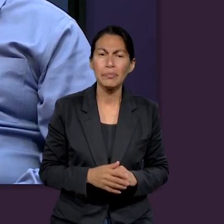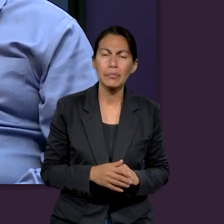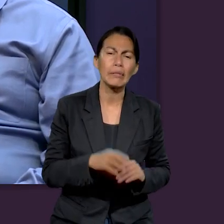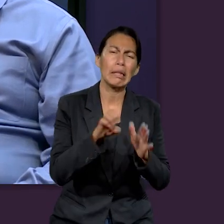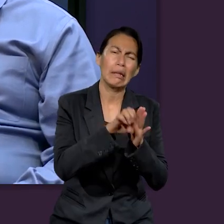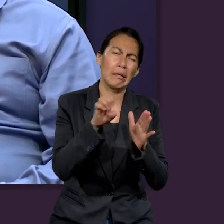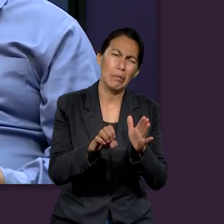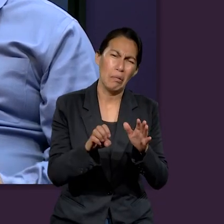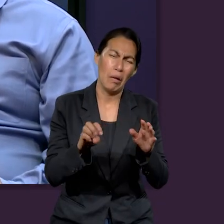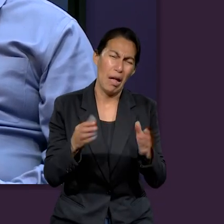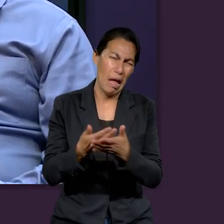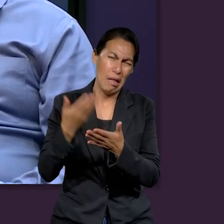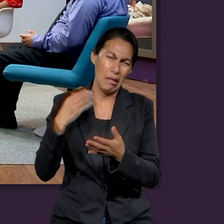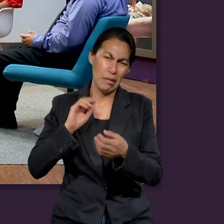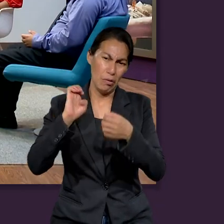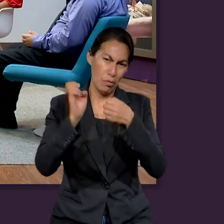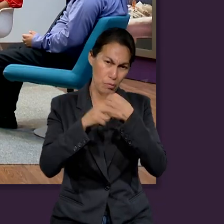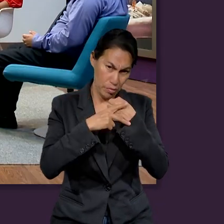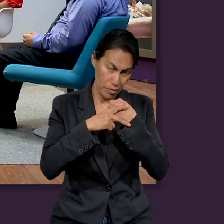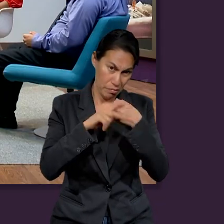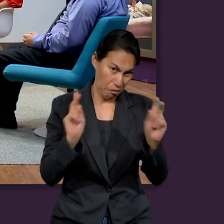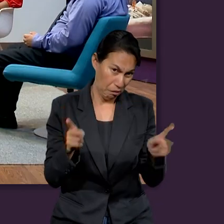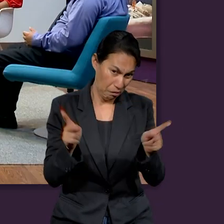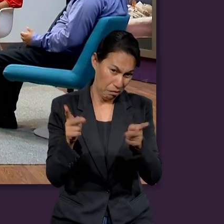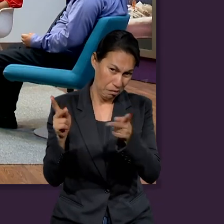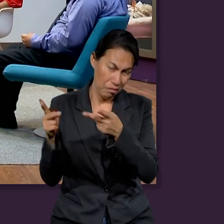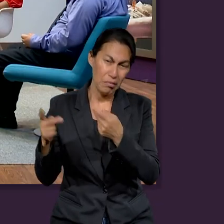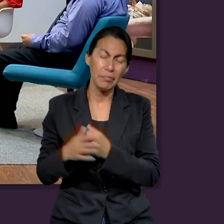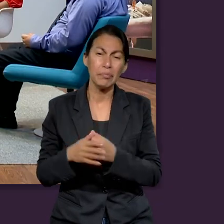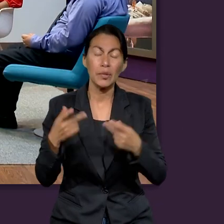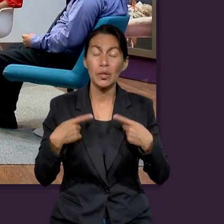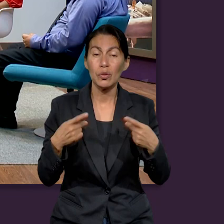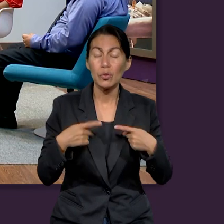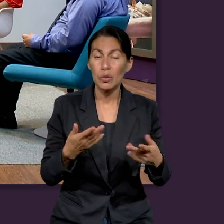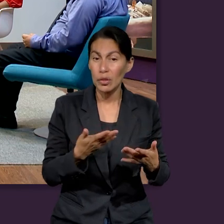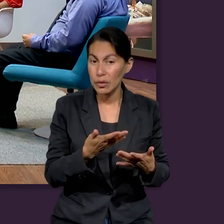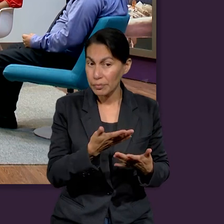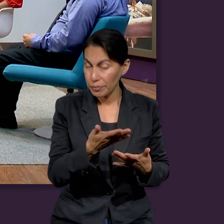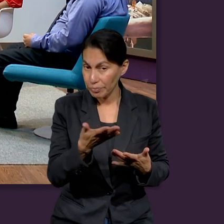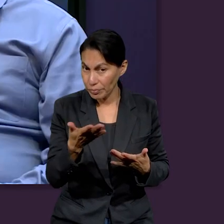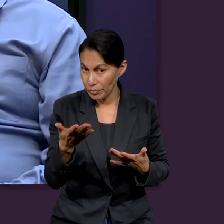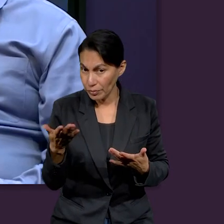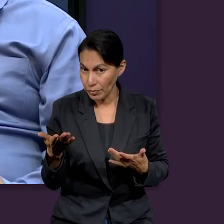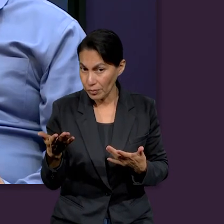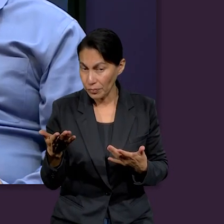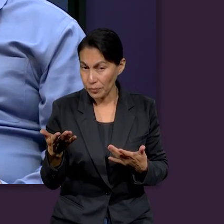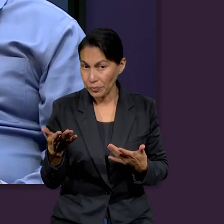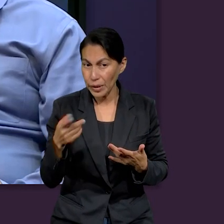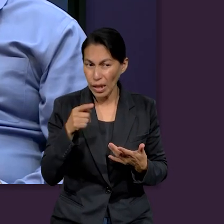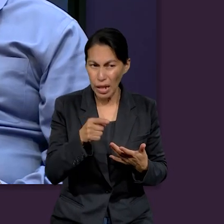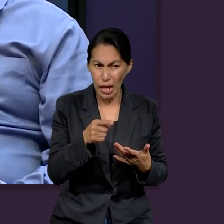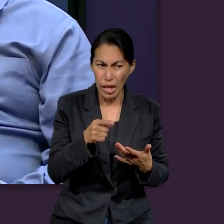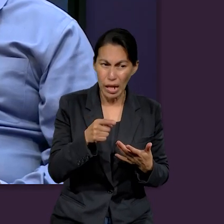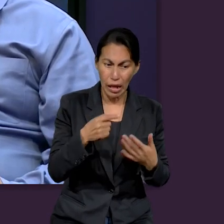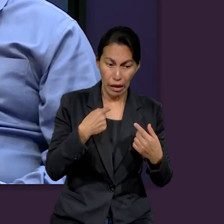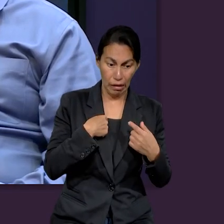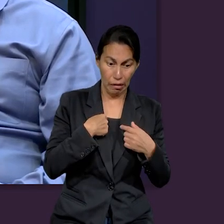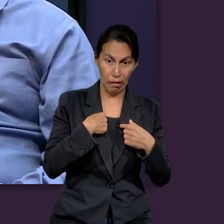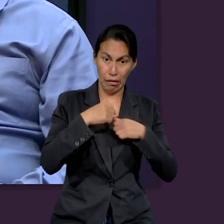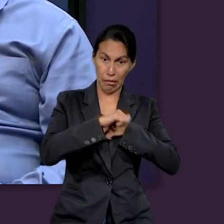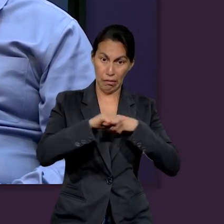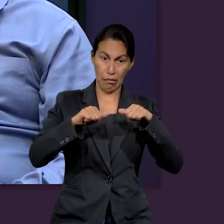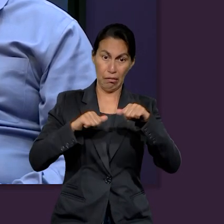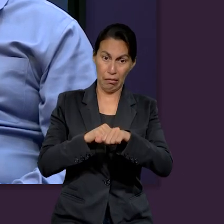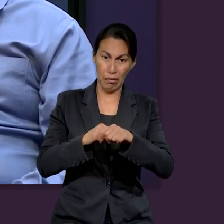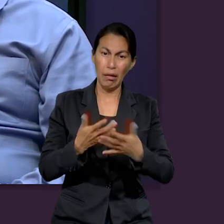obtenerlo. Por ejemplo, podemos ver en el mercantilismo que hubo en Europa, cuando el ser humano, incluso el mismo ser